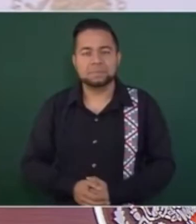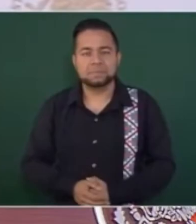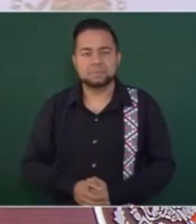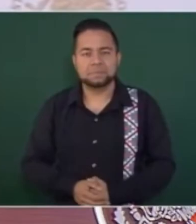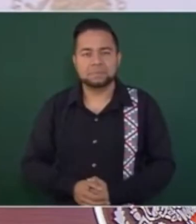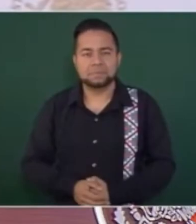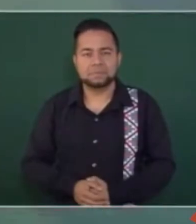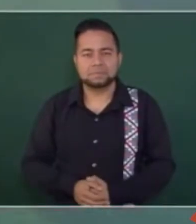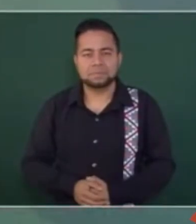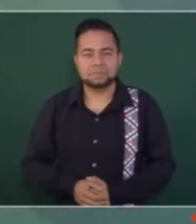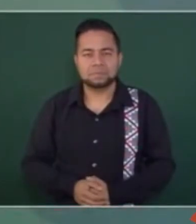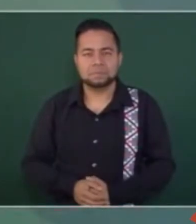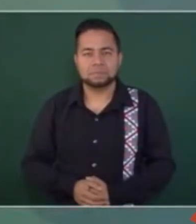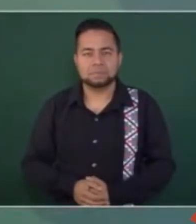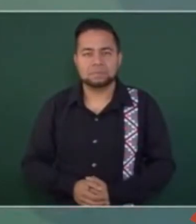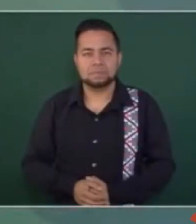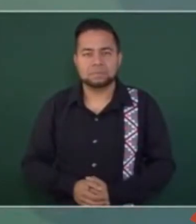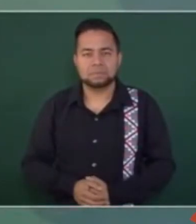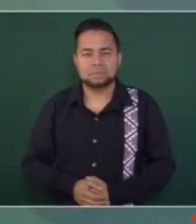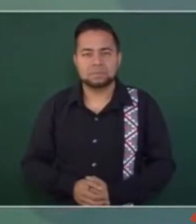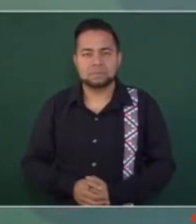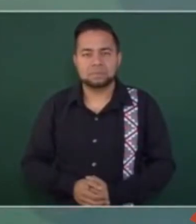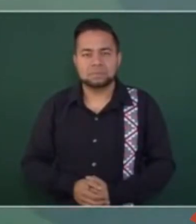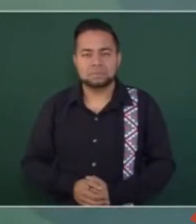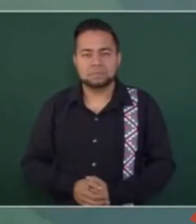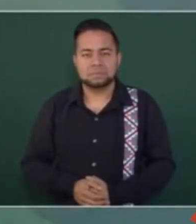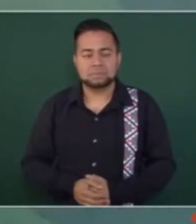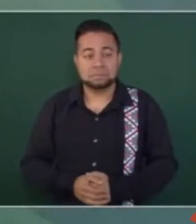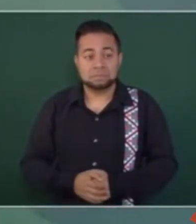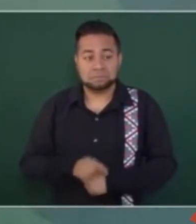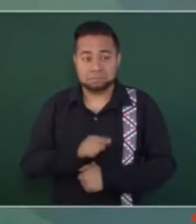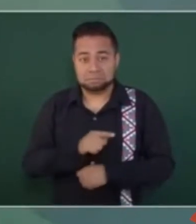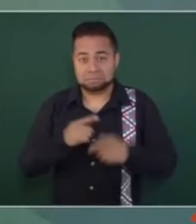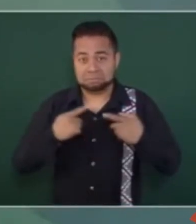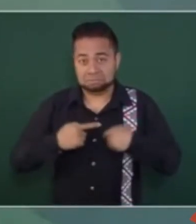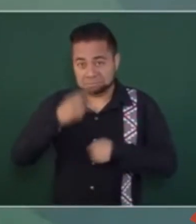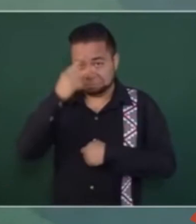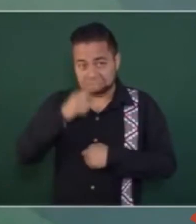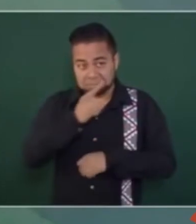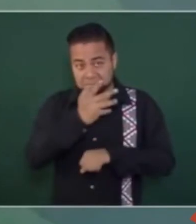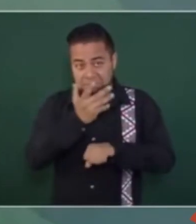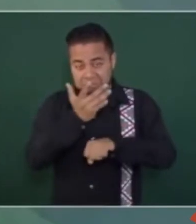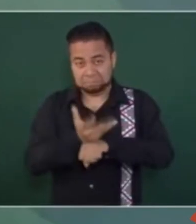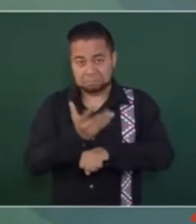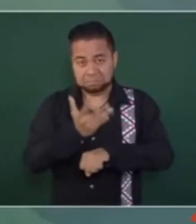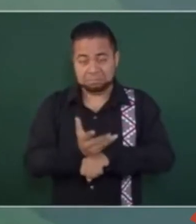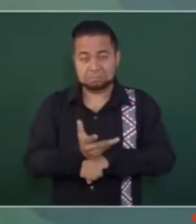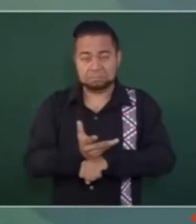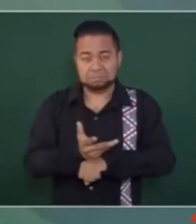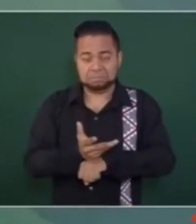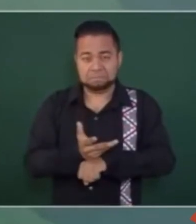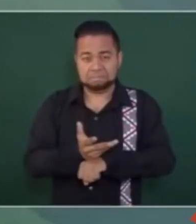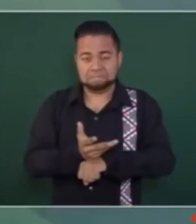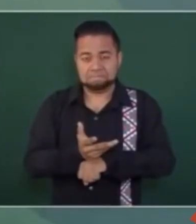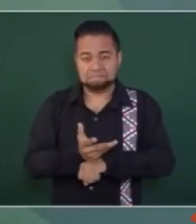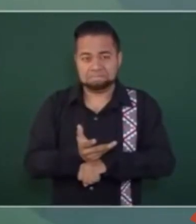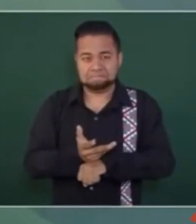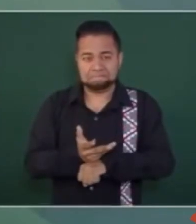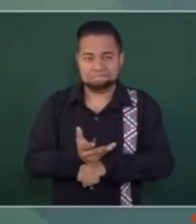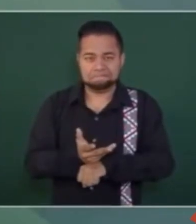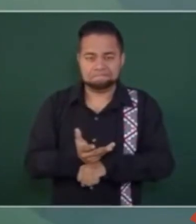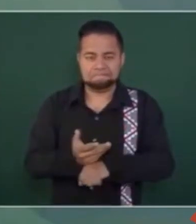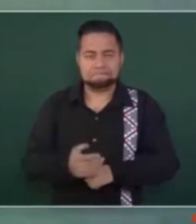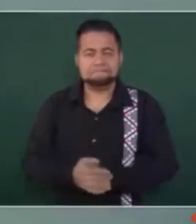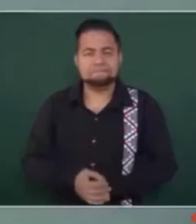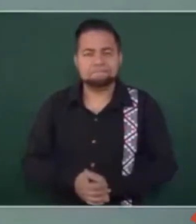los mexicanos en Estados Unidos ya de